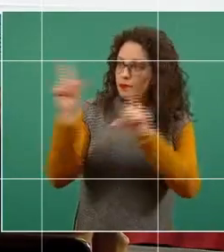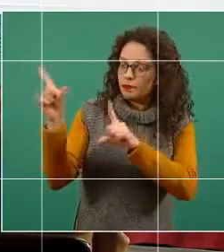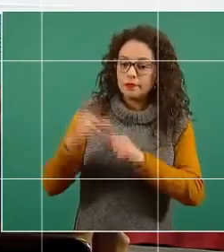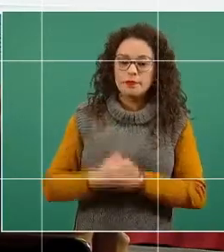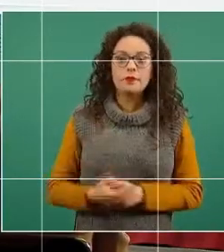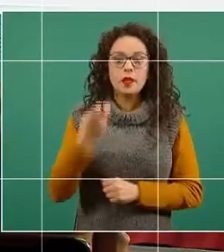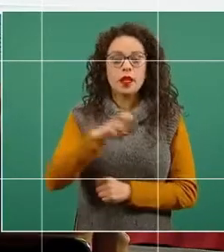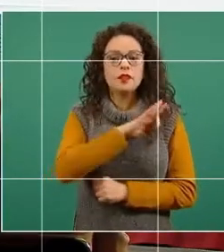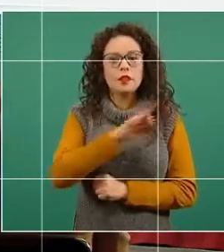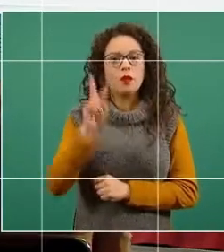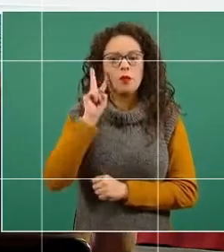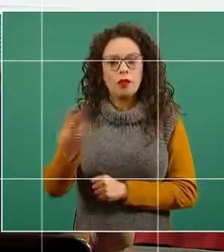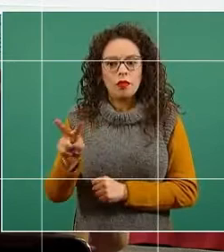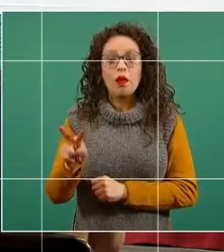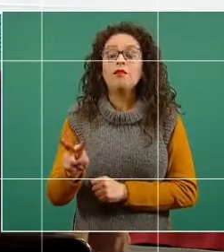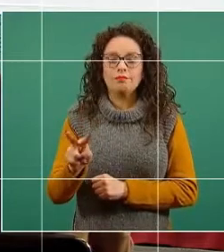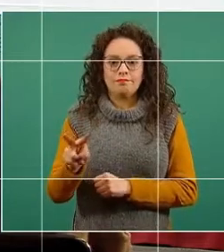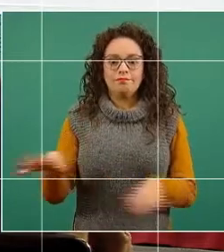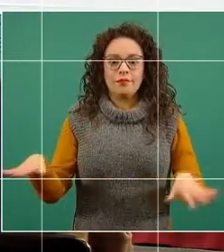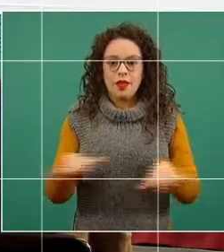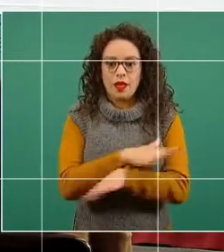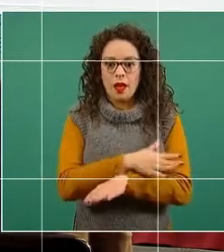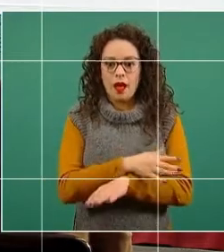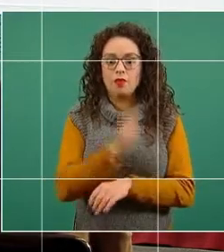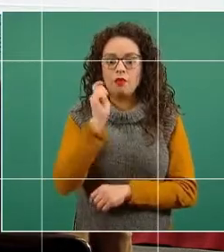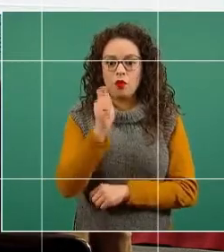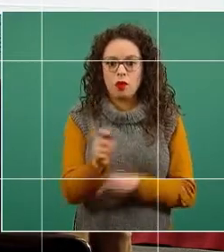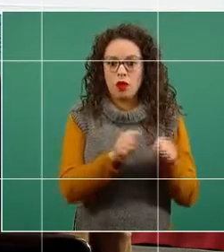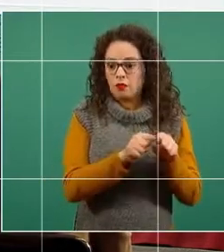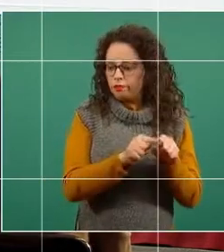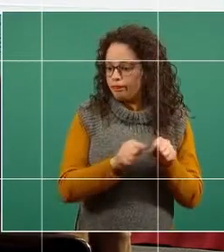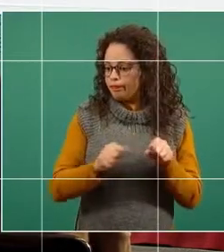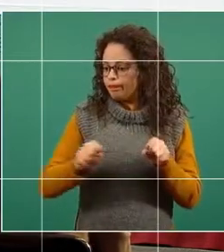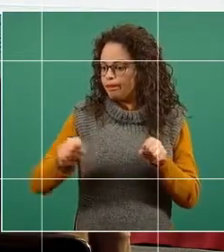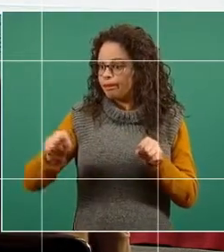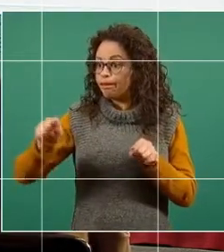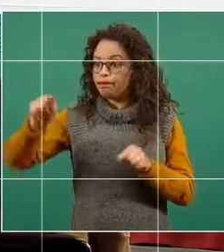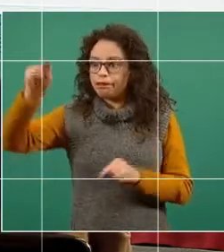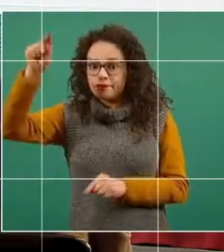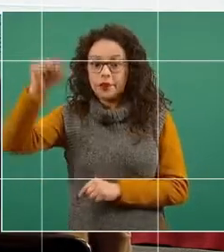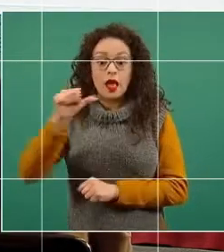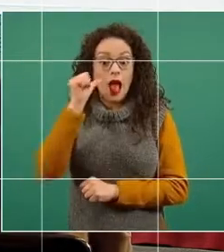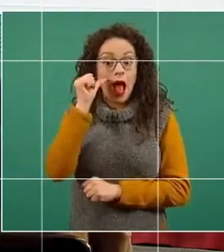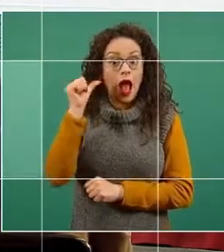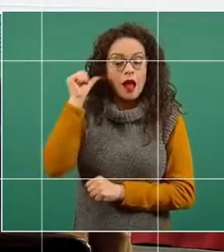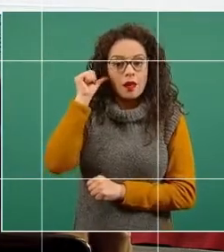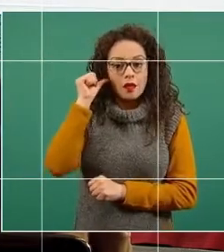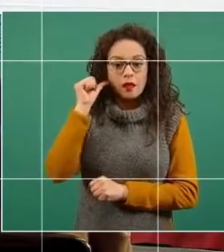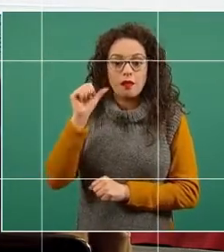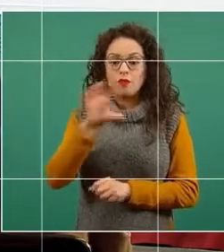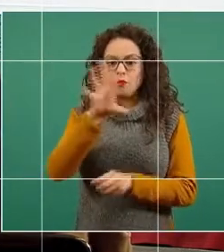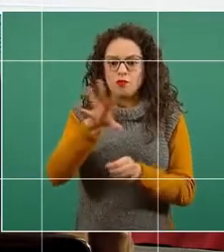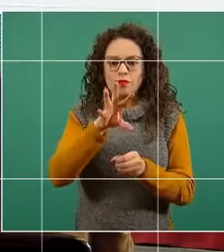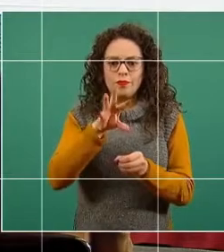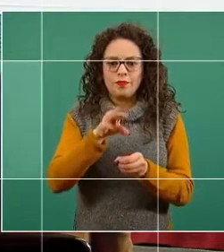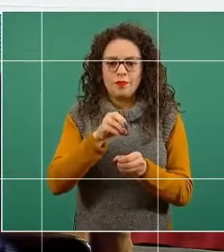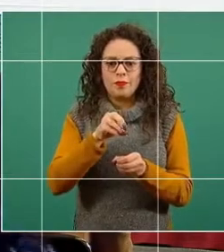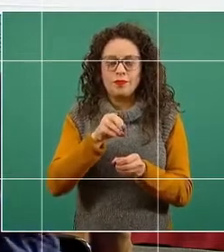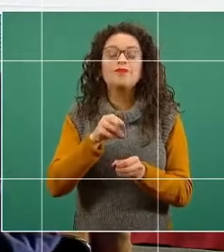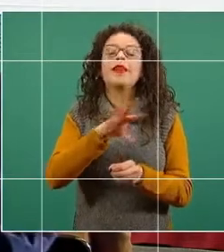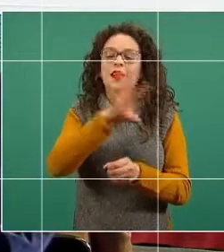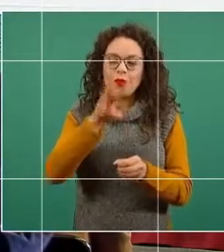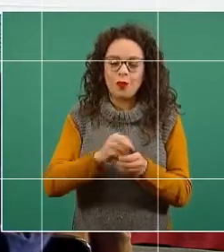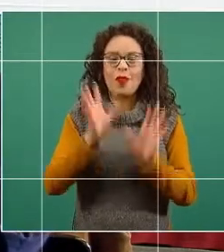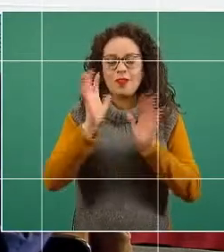nos permite ya un cambio de trayectoria. Habíamos hablado ayer, ya todo el mundo está familiarizado con las curvas